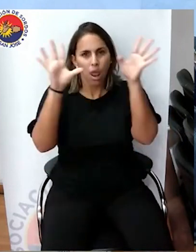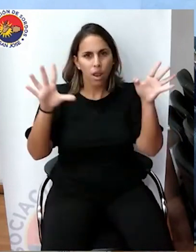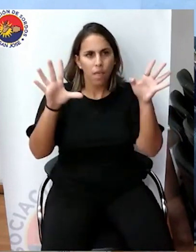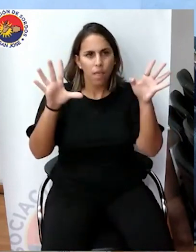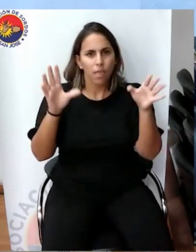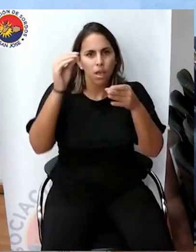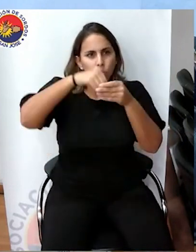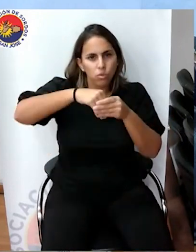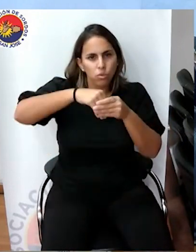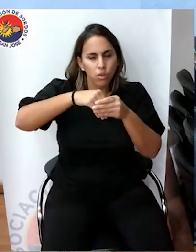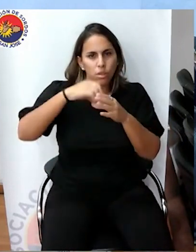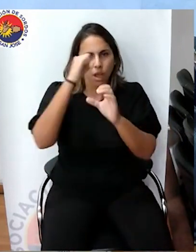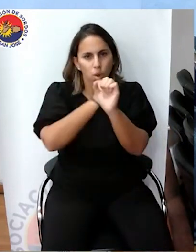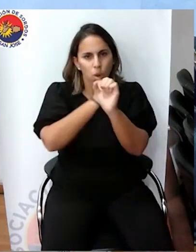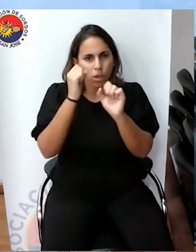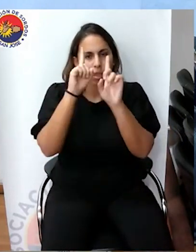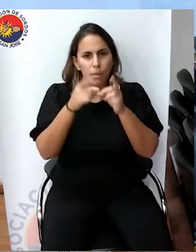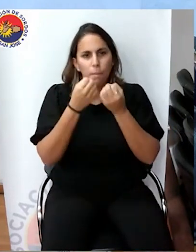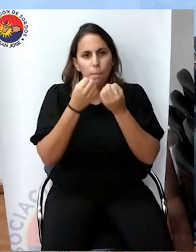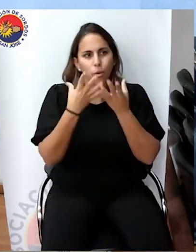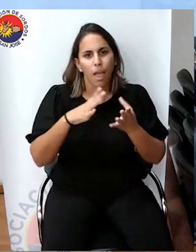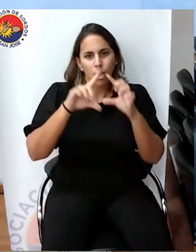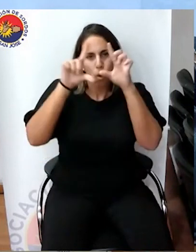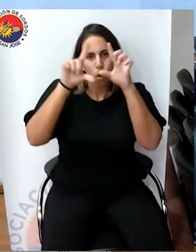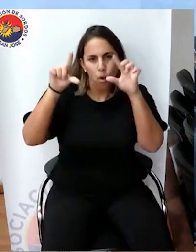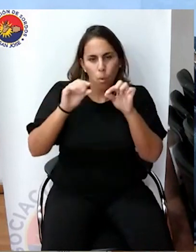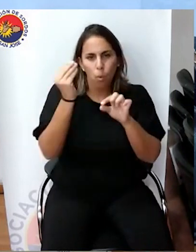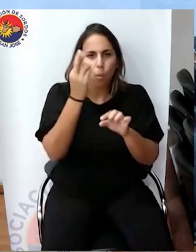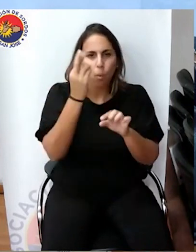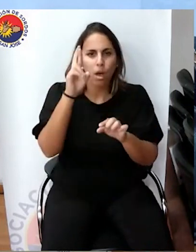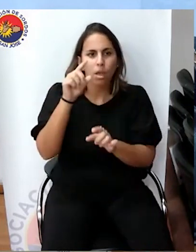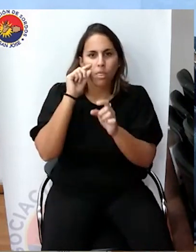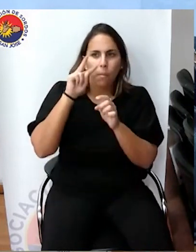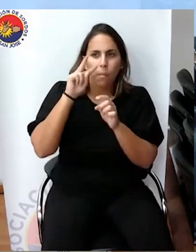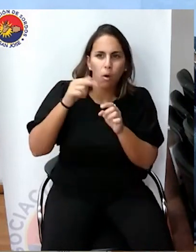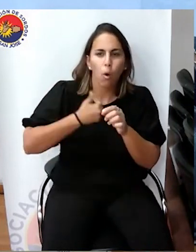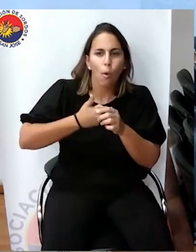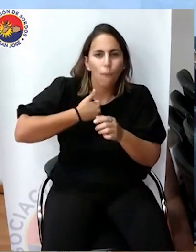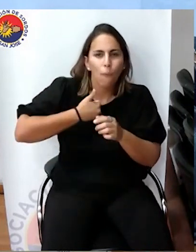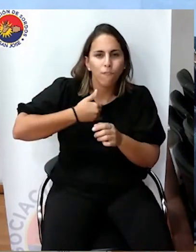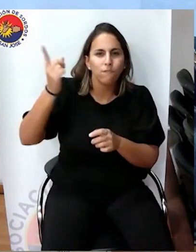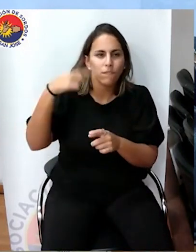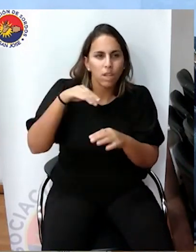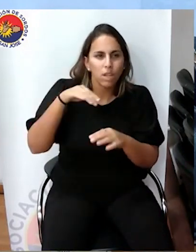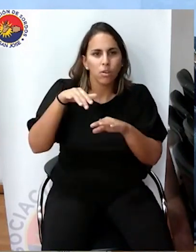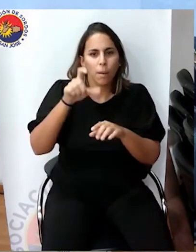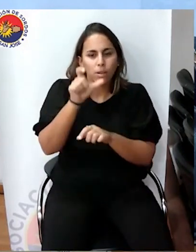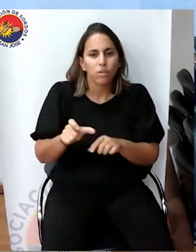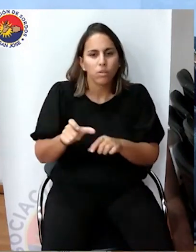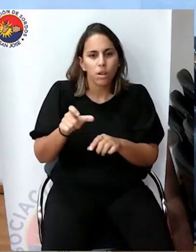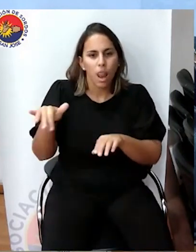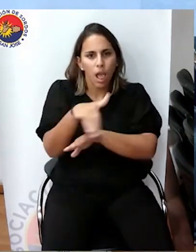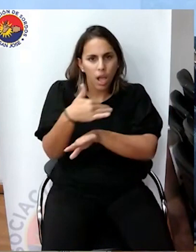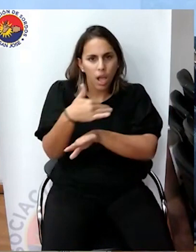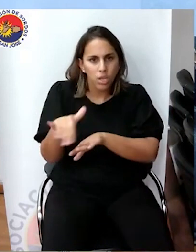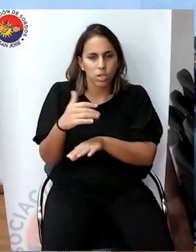inclusión de tecnología en los mismos, dado que cuenta con un código QR que nos lleva a conocer el origen de la persona cuyo nombre lleva